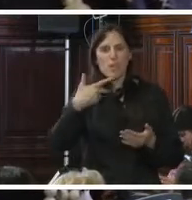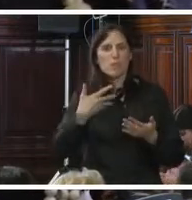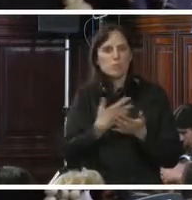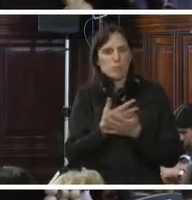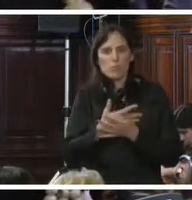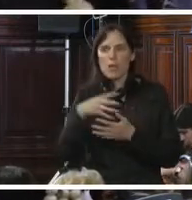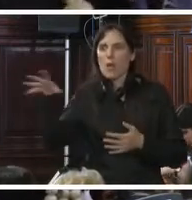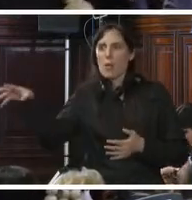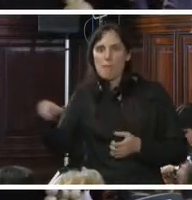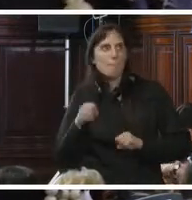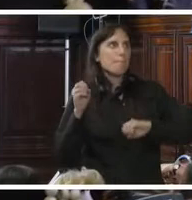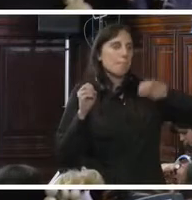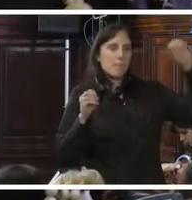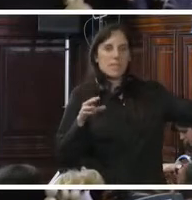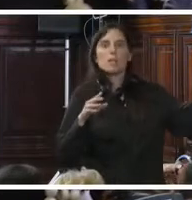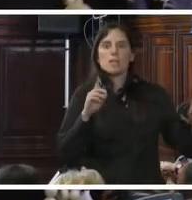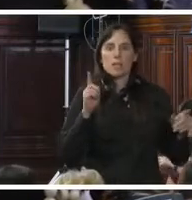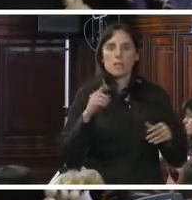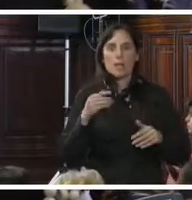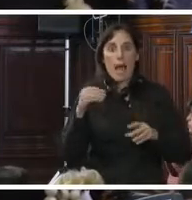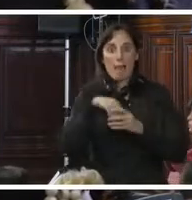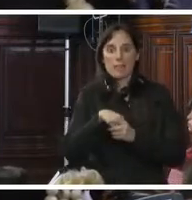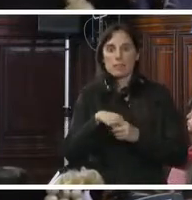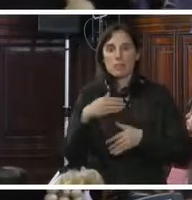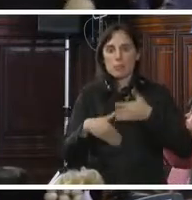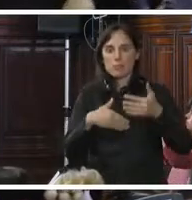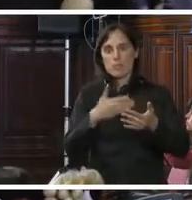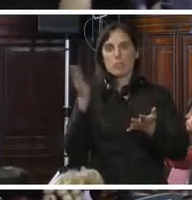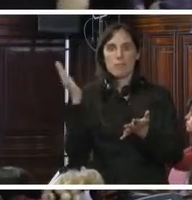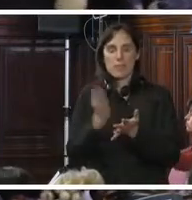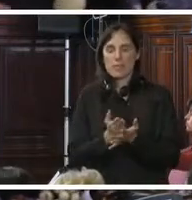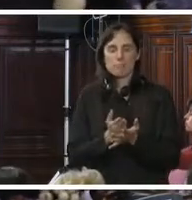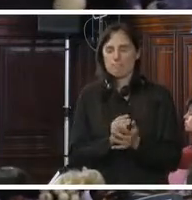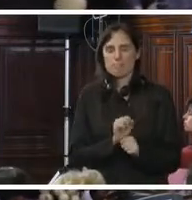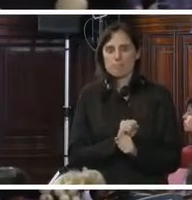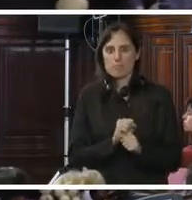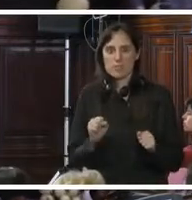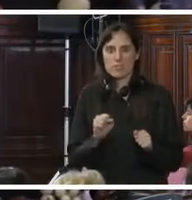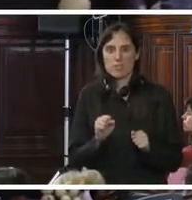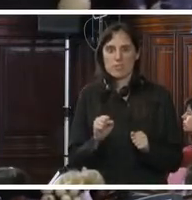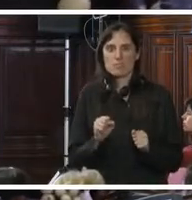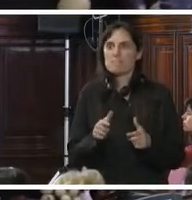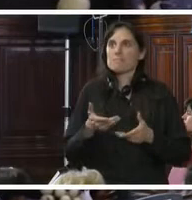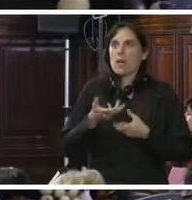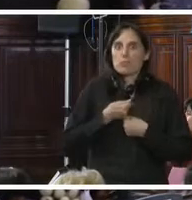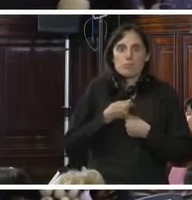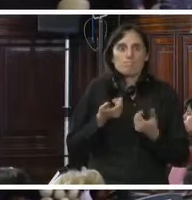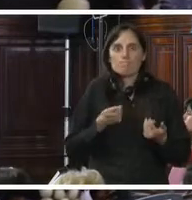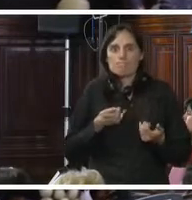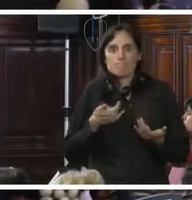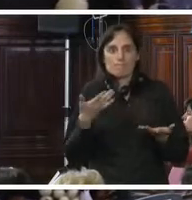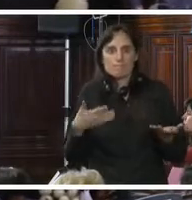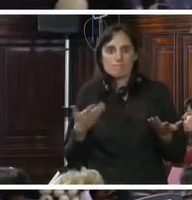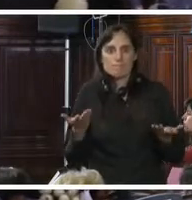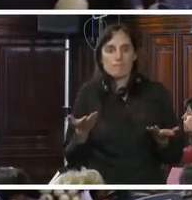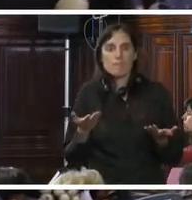participación de la víctima en el proceso penal impide que ellas puedan acceder a estos programas. Otro gran tema que explica la impunidad